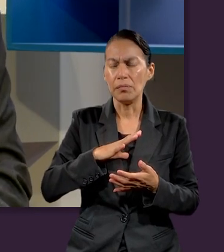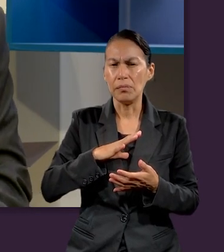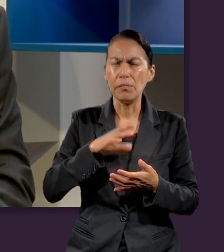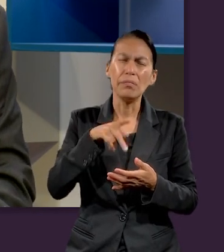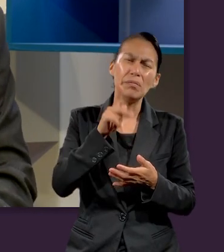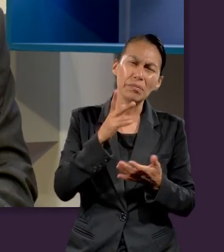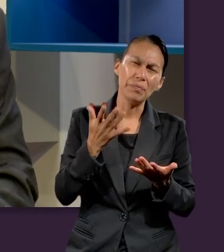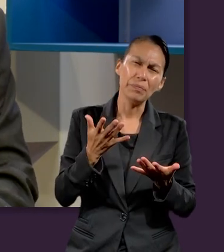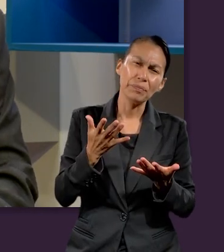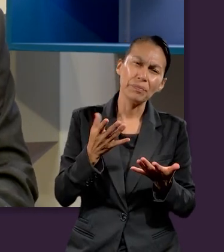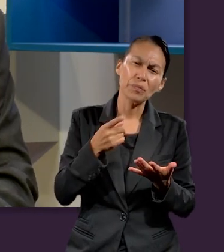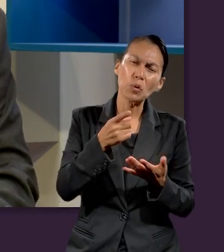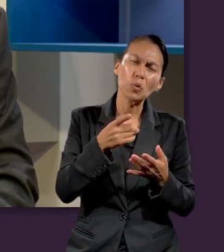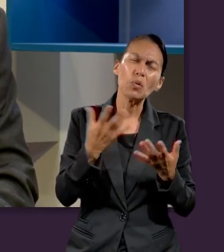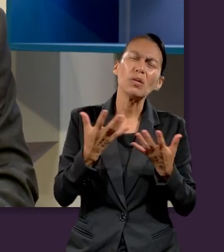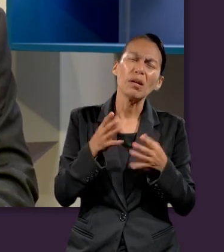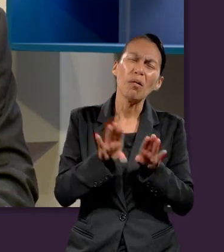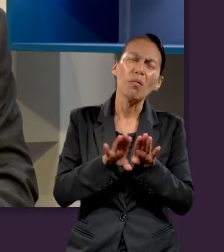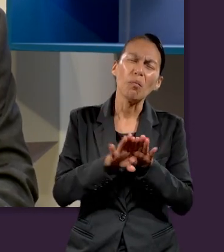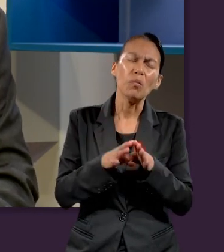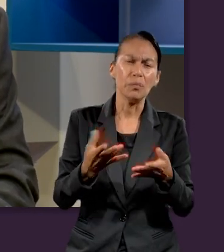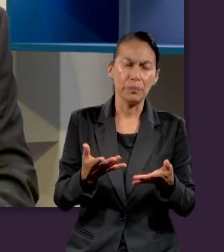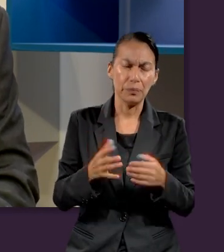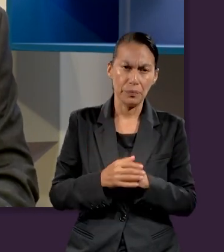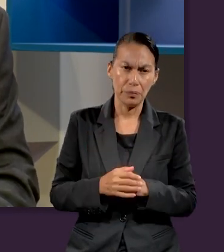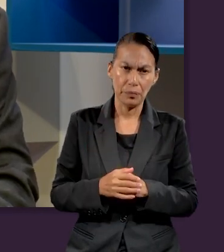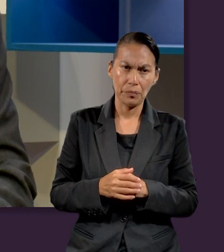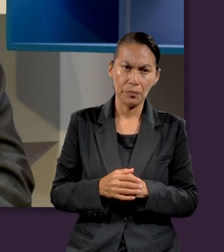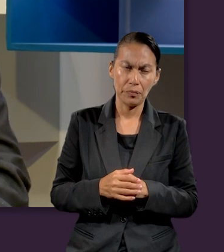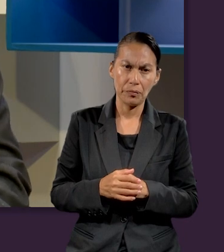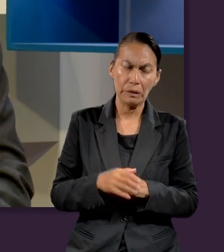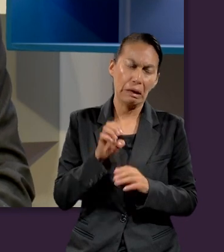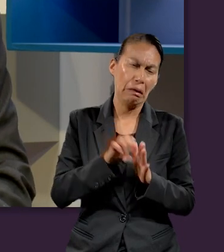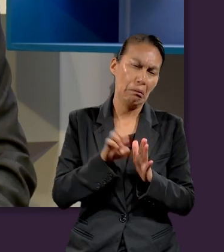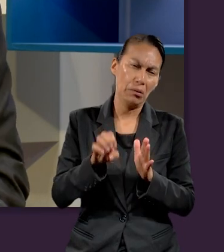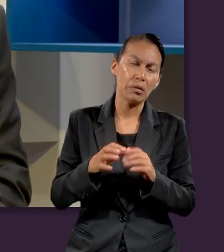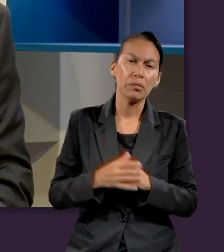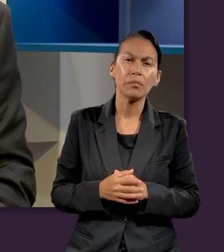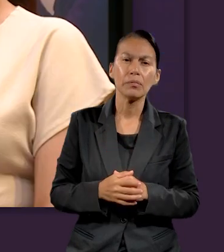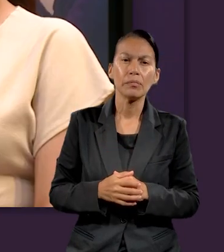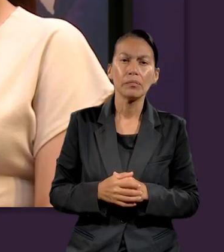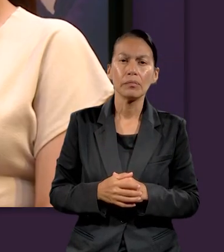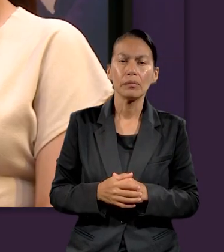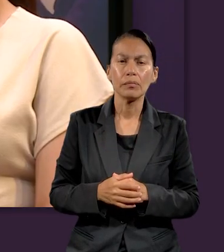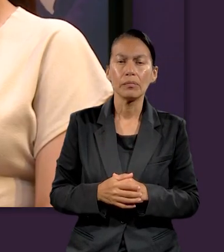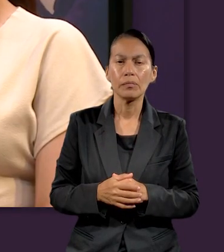que estudiamos. Pero en la práctica, ¿cómo disfrutas tú el sábado, por ejemplo?